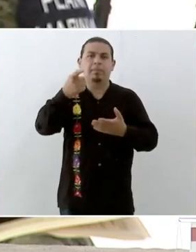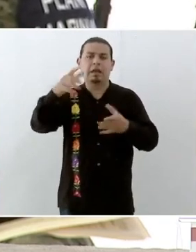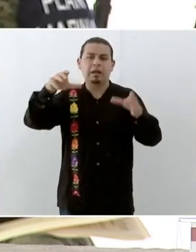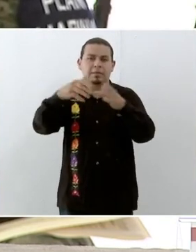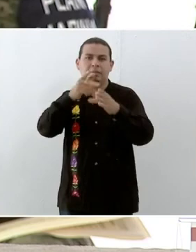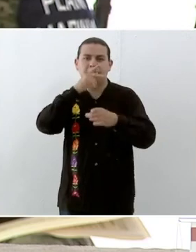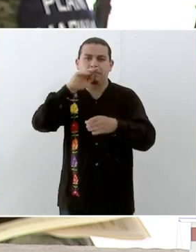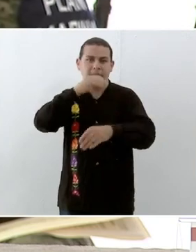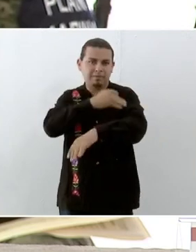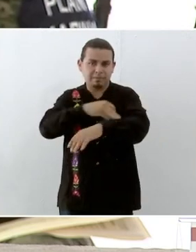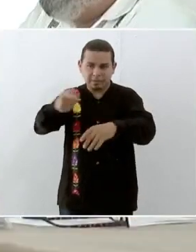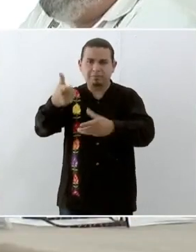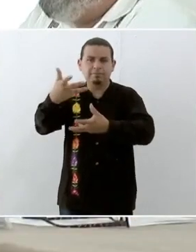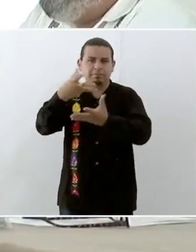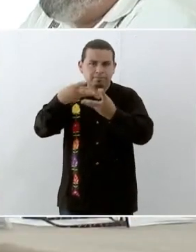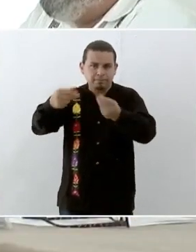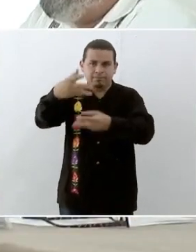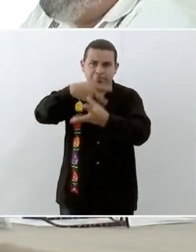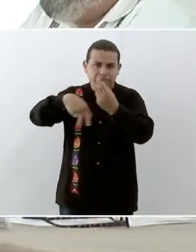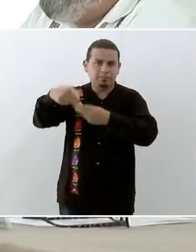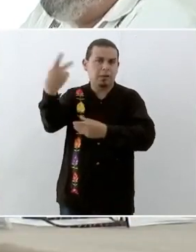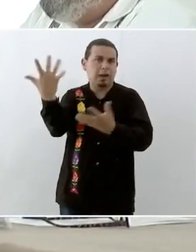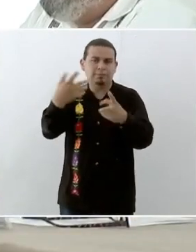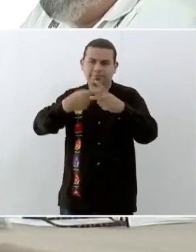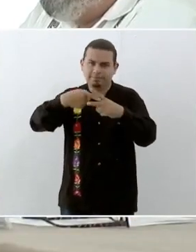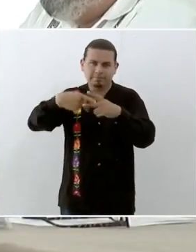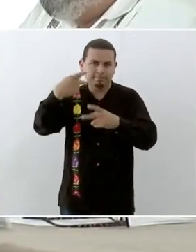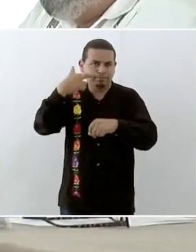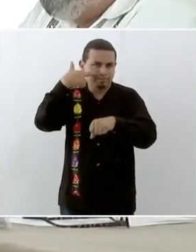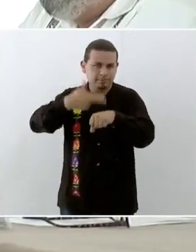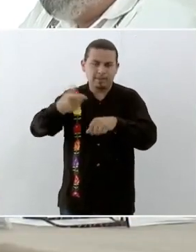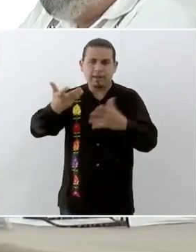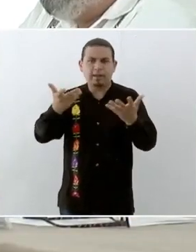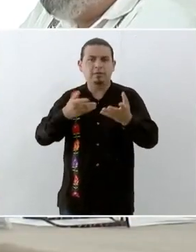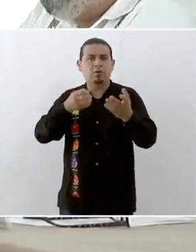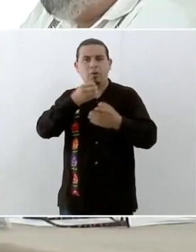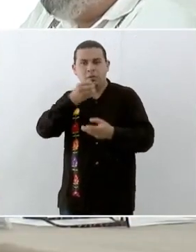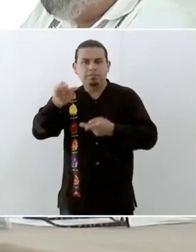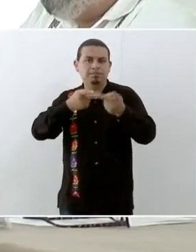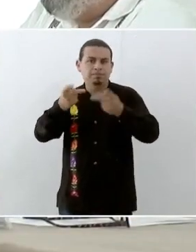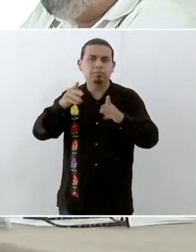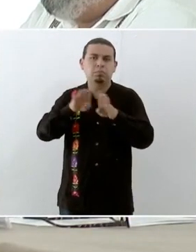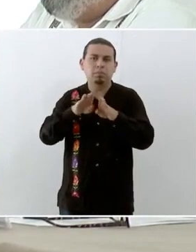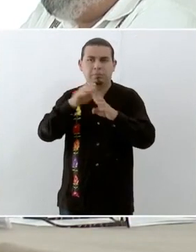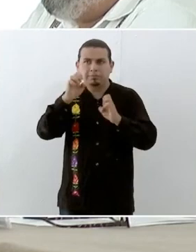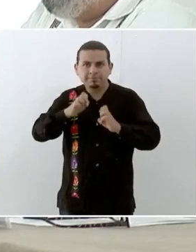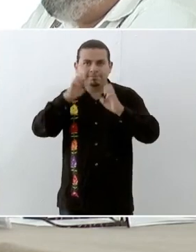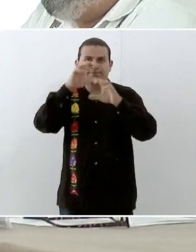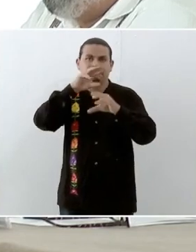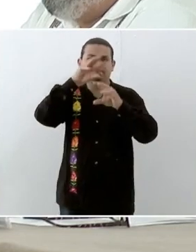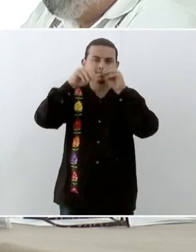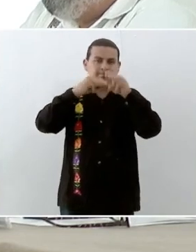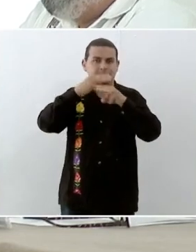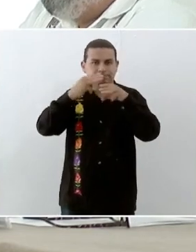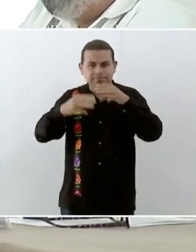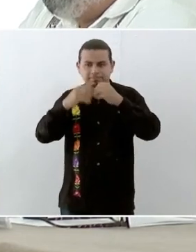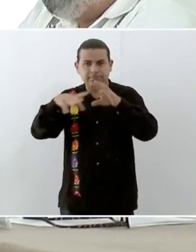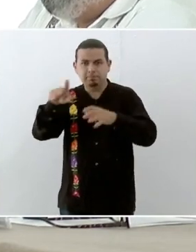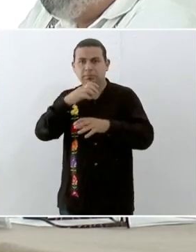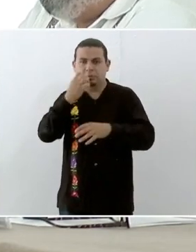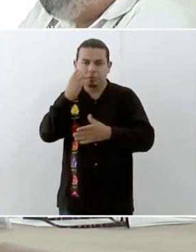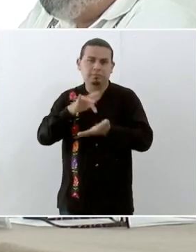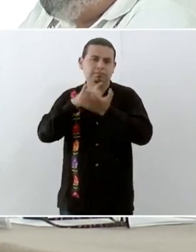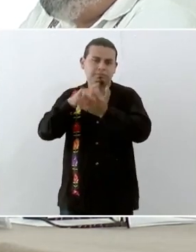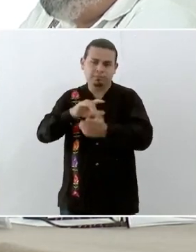para lo que lo que se decida para infraestructura alimentación lo que lo que lo que decidan las